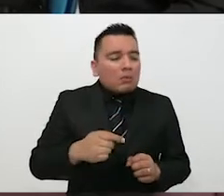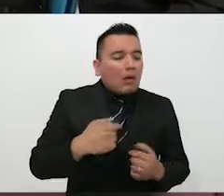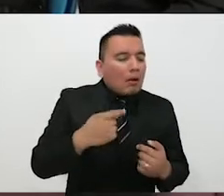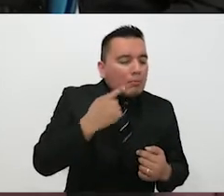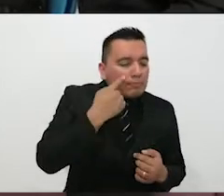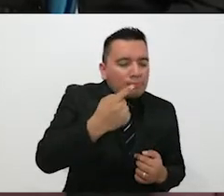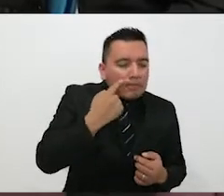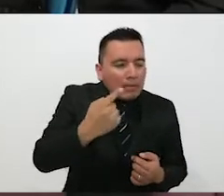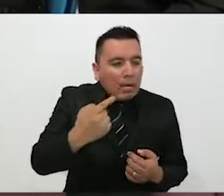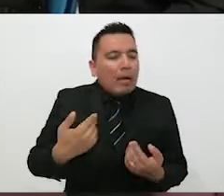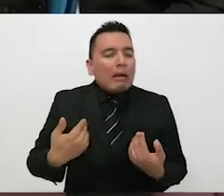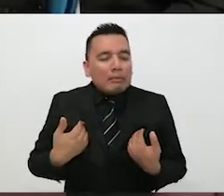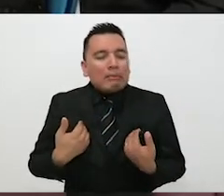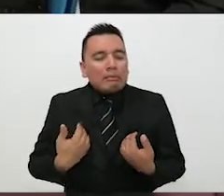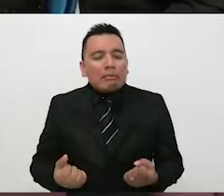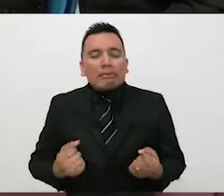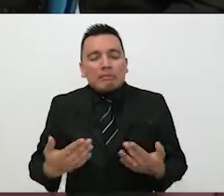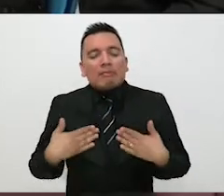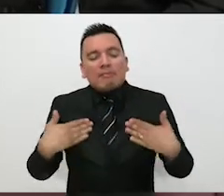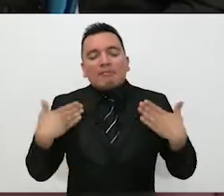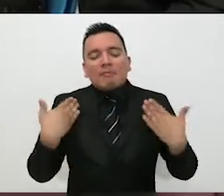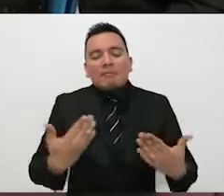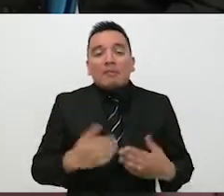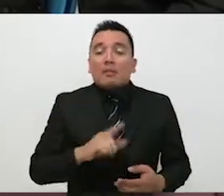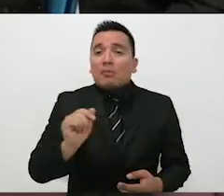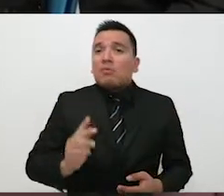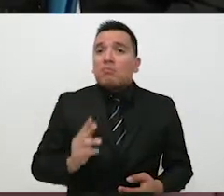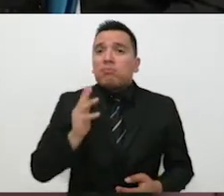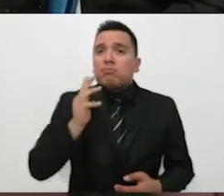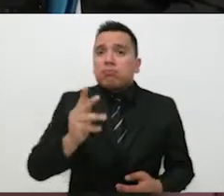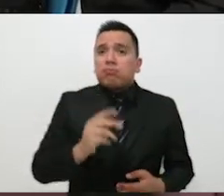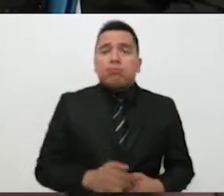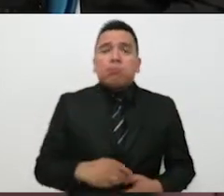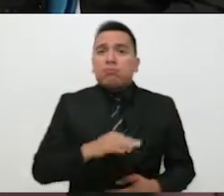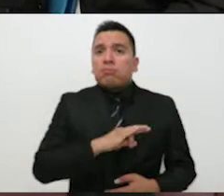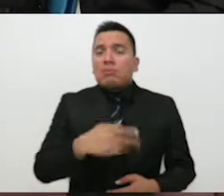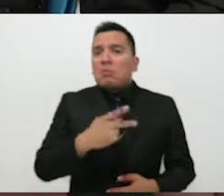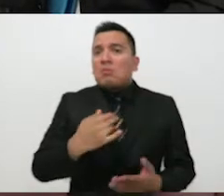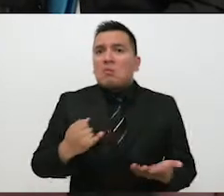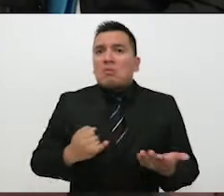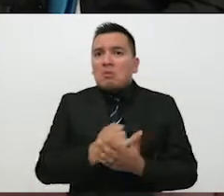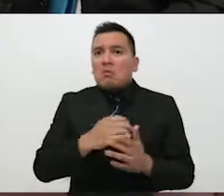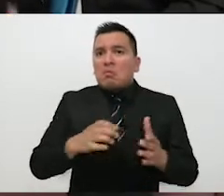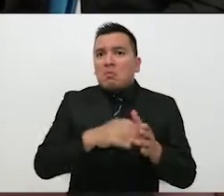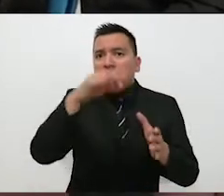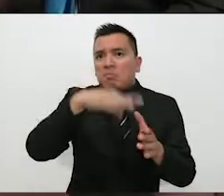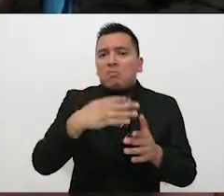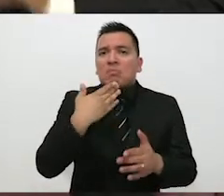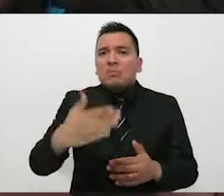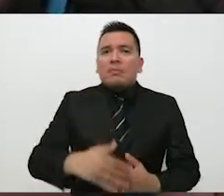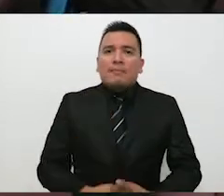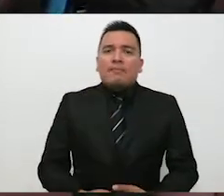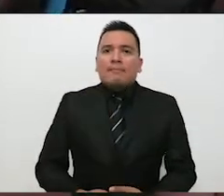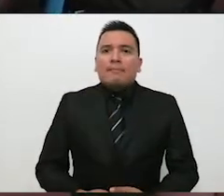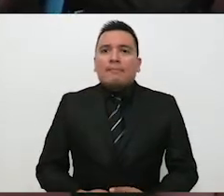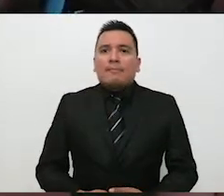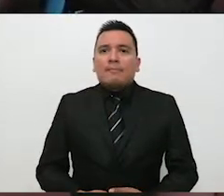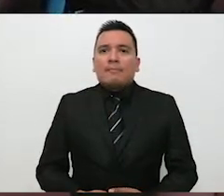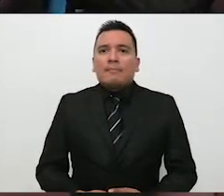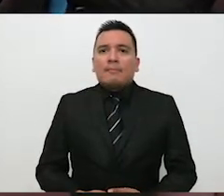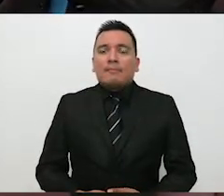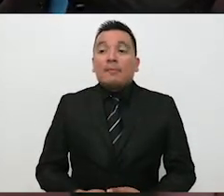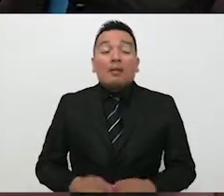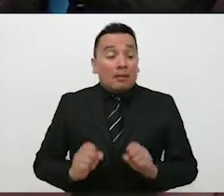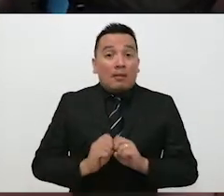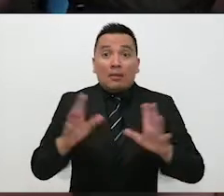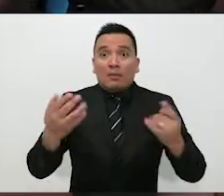sobre todo se va promoviendo la participación para que en su momento ellos sí estén deseosos de participar. Y que sobre todo es un segmento muy importante